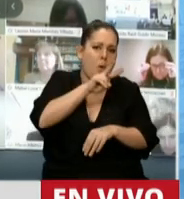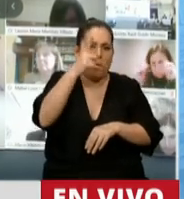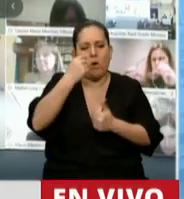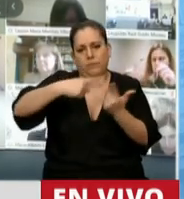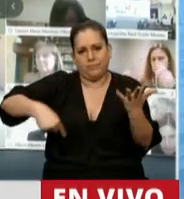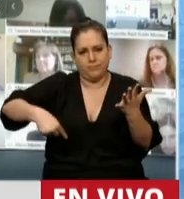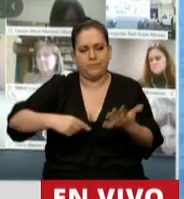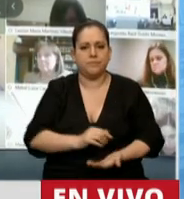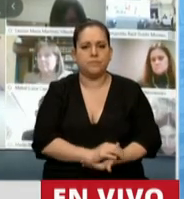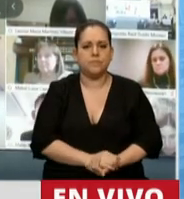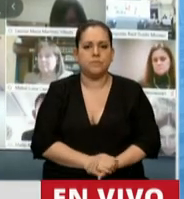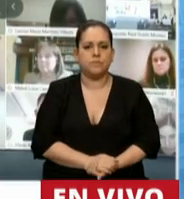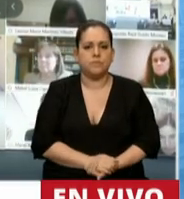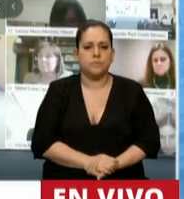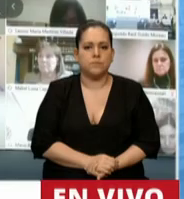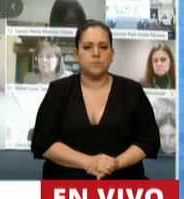gracias.